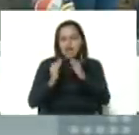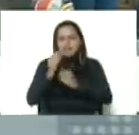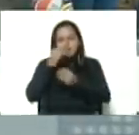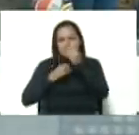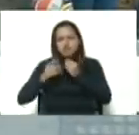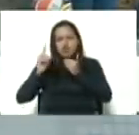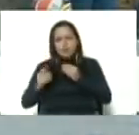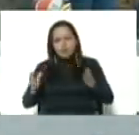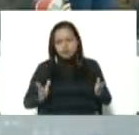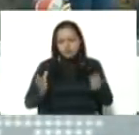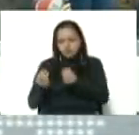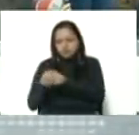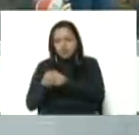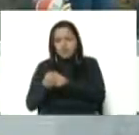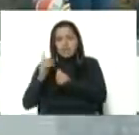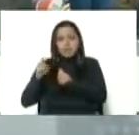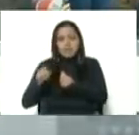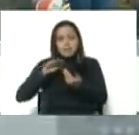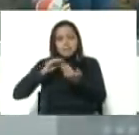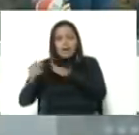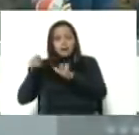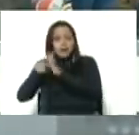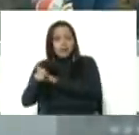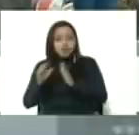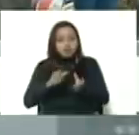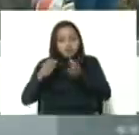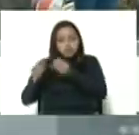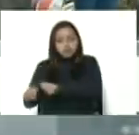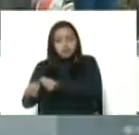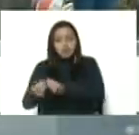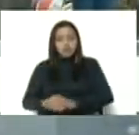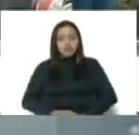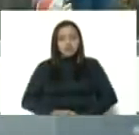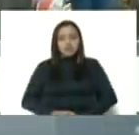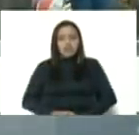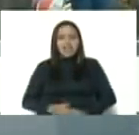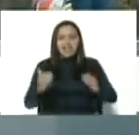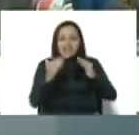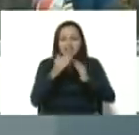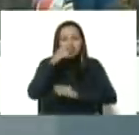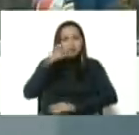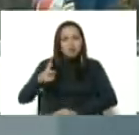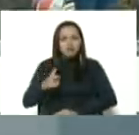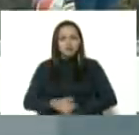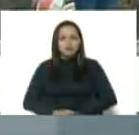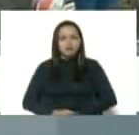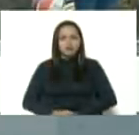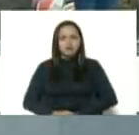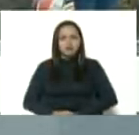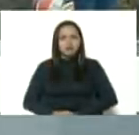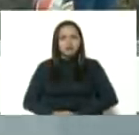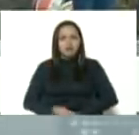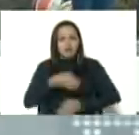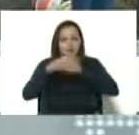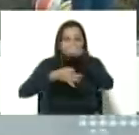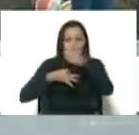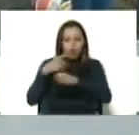Tiene su módulo de barrio adentro. Tiene la casa del poder popular. Conversadito, gobernador.